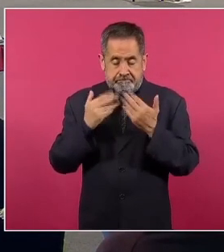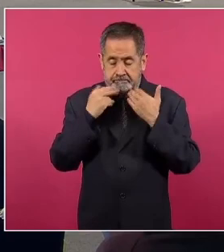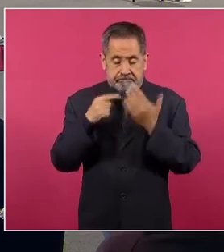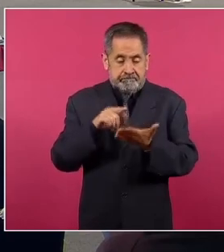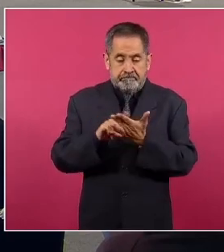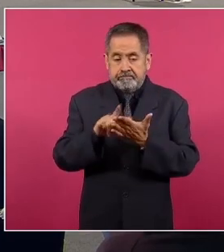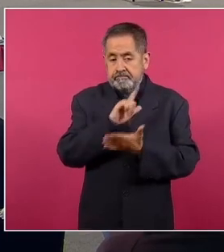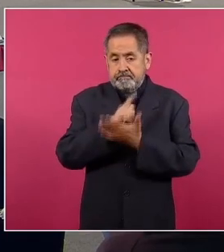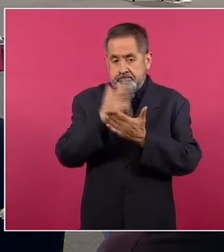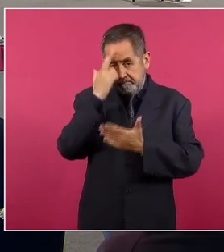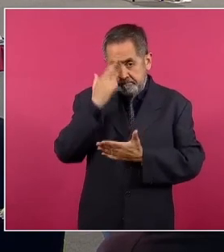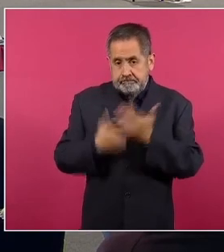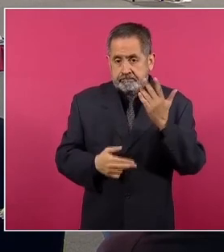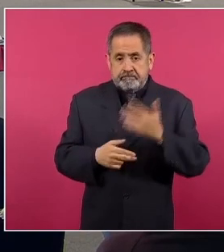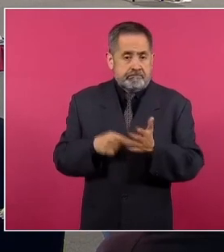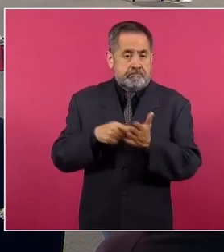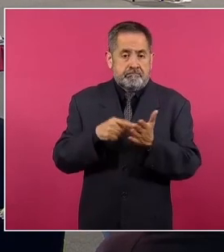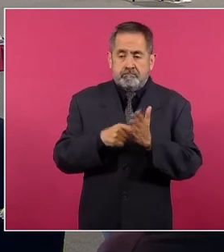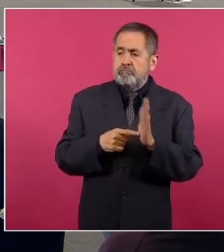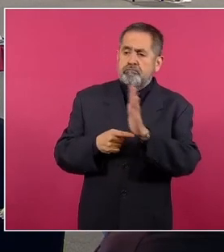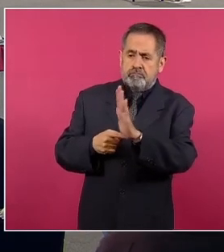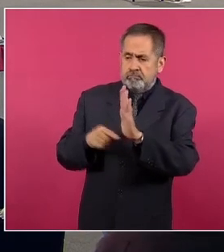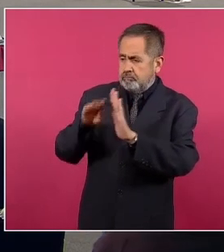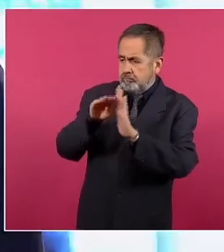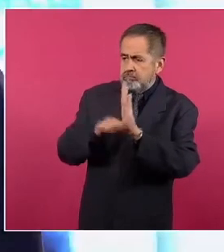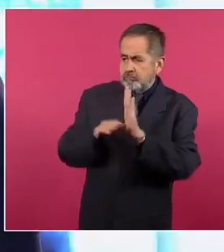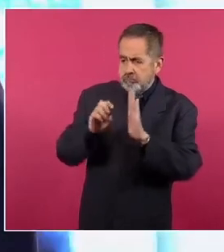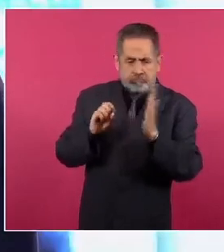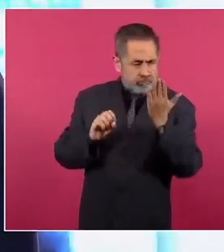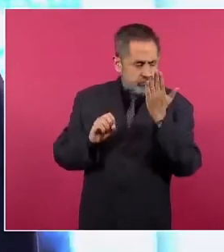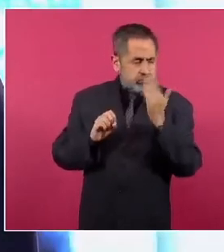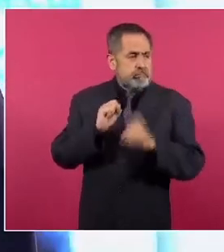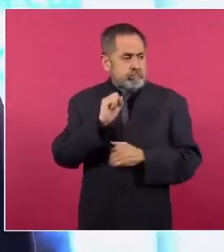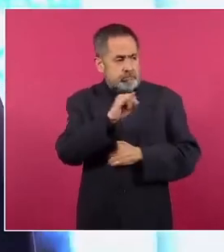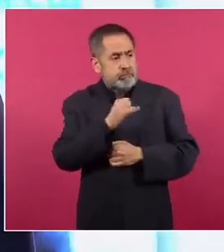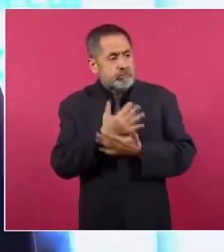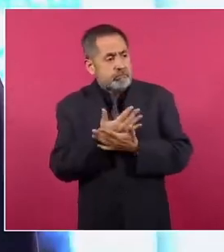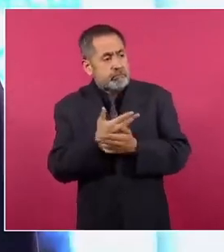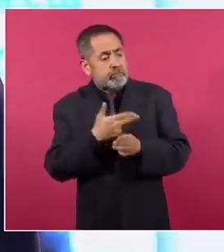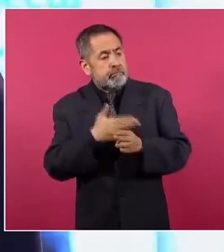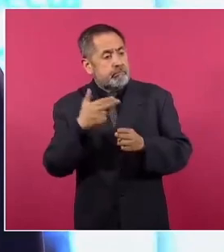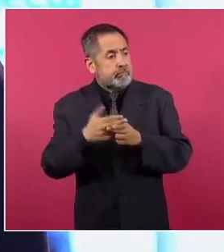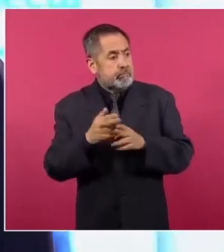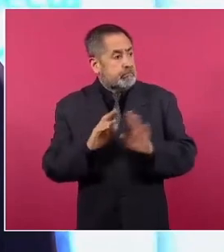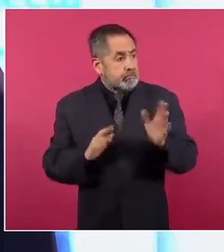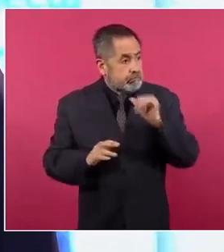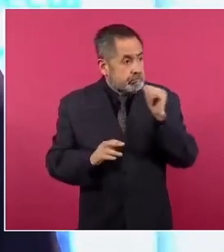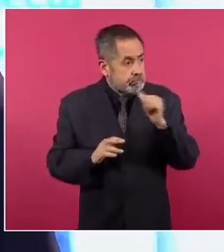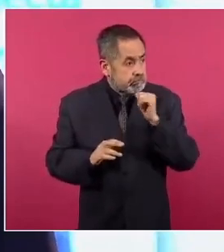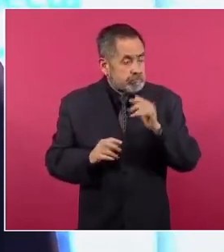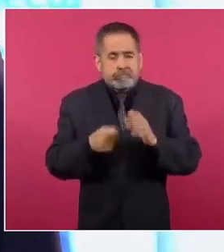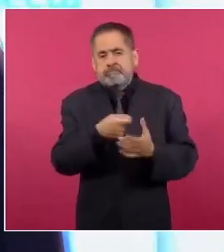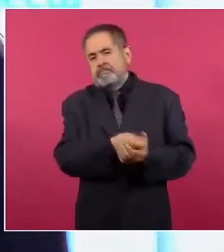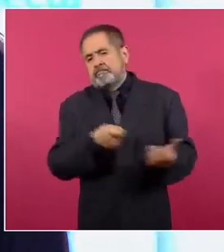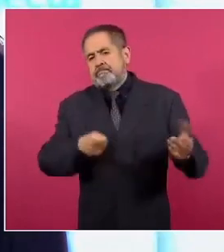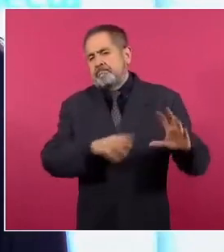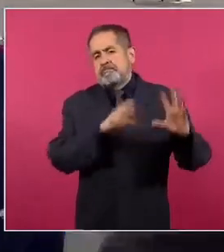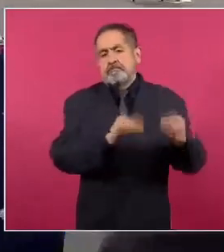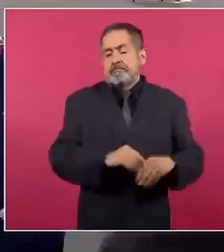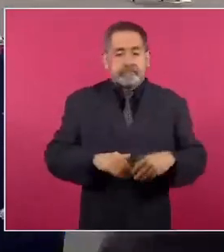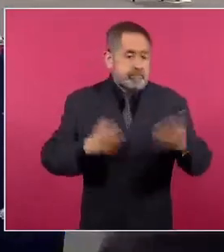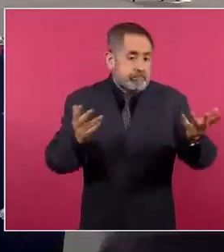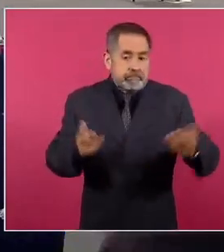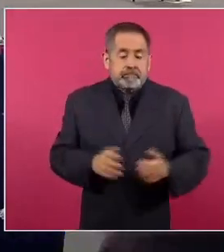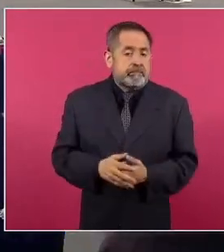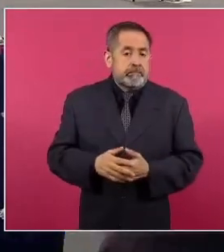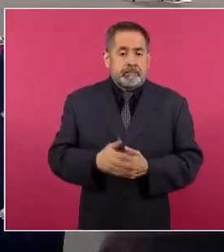momento alguno desacato a la suspensión judicial otorgada a Iberdrola por parte de la SENACE, el operador del